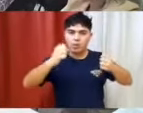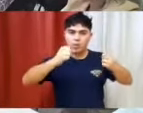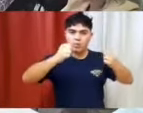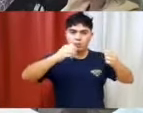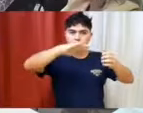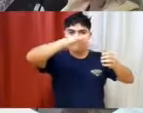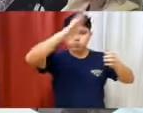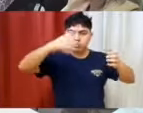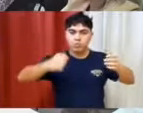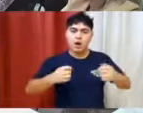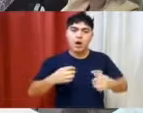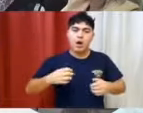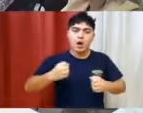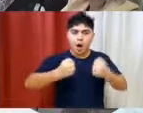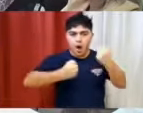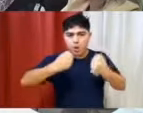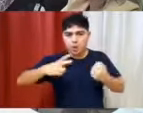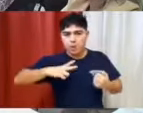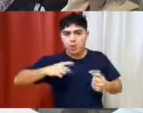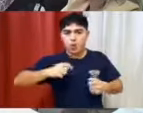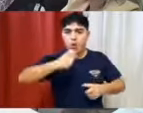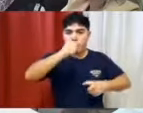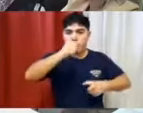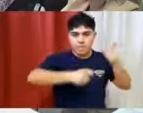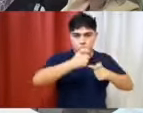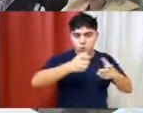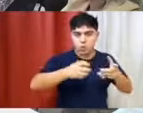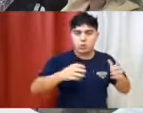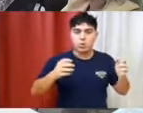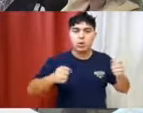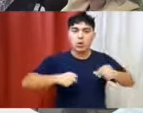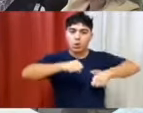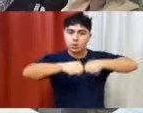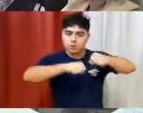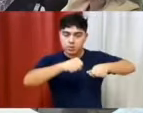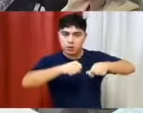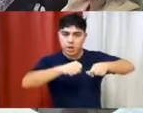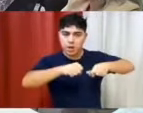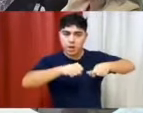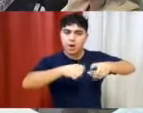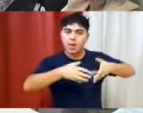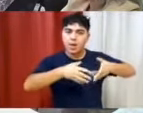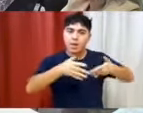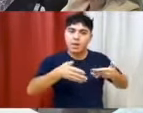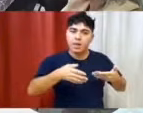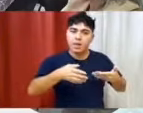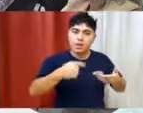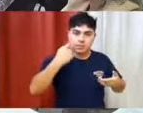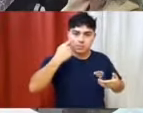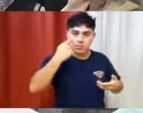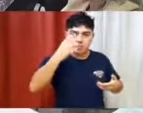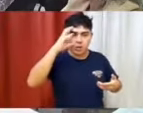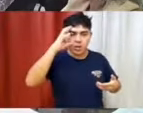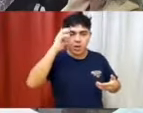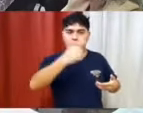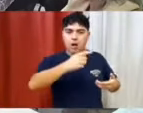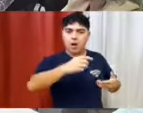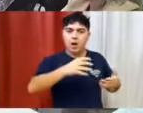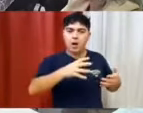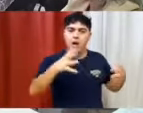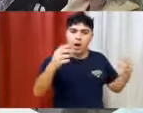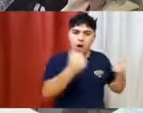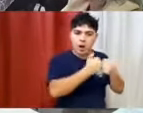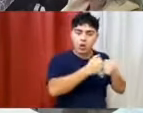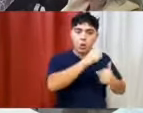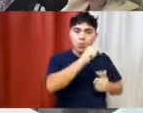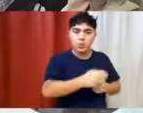vehículos particulares, peatones y ciclistas, que es de público conocimiento el reciente accidente vial que terminó con la trágica